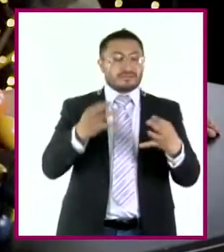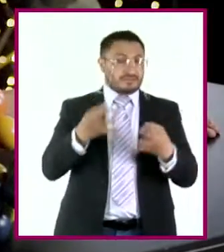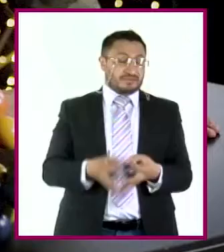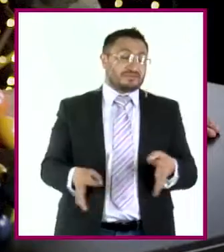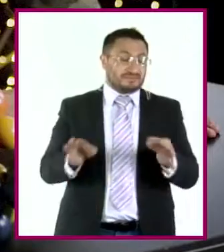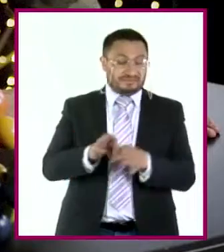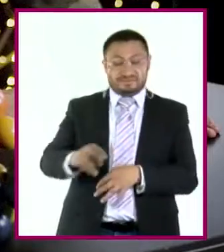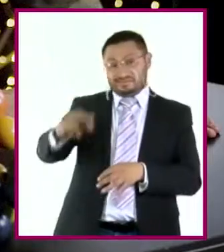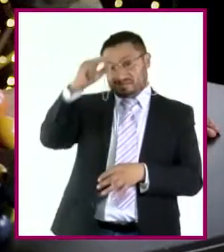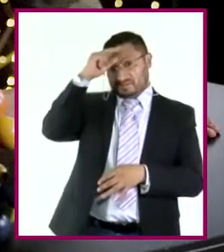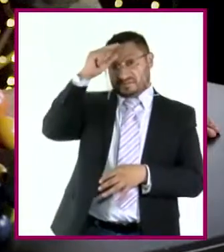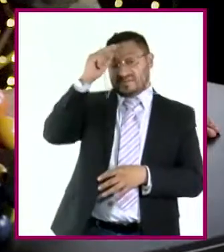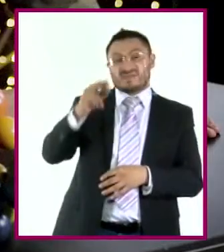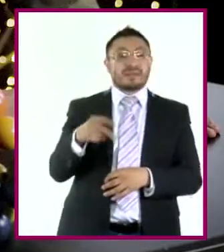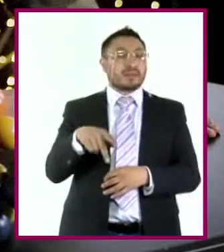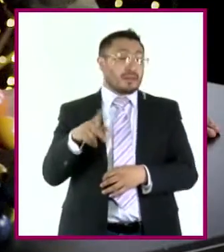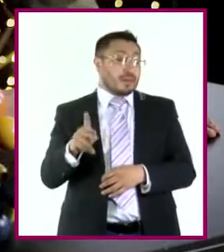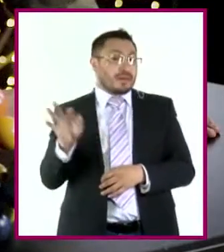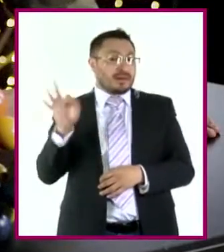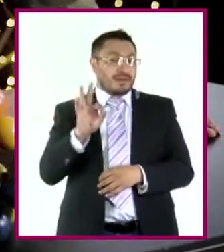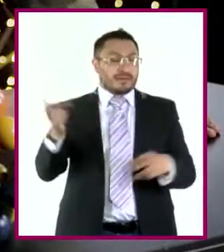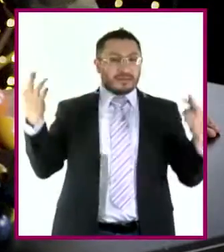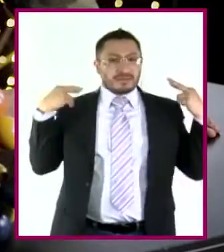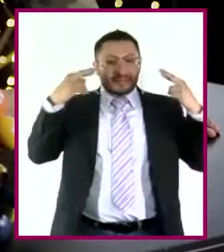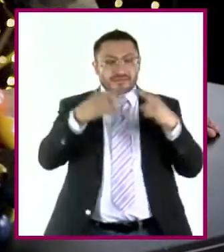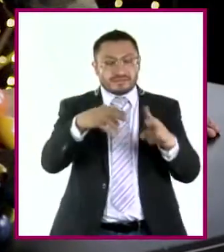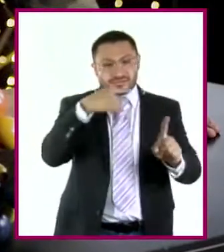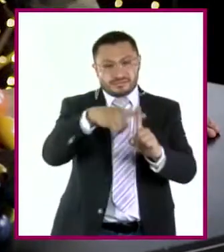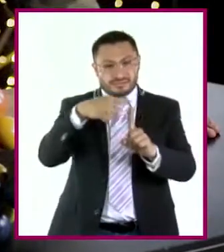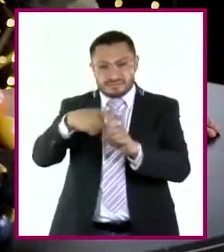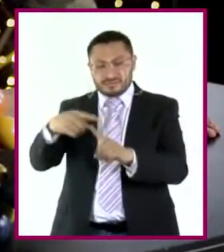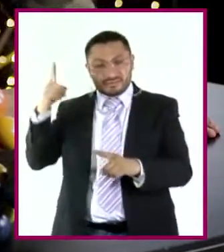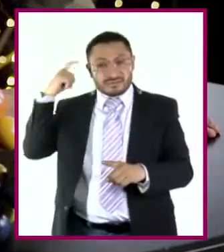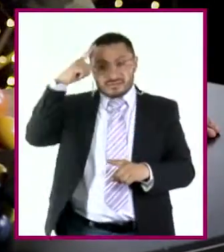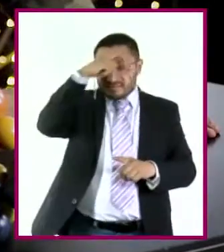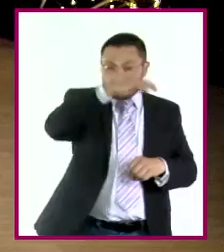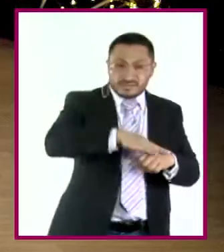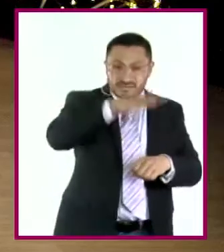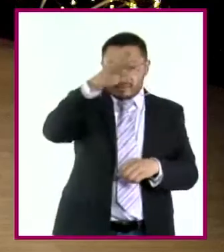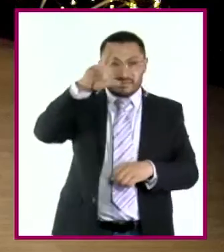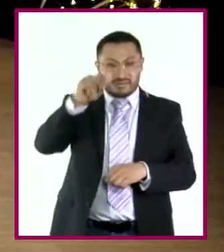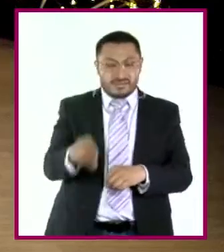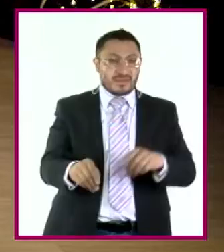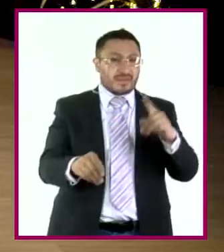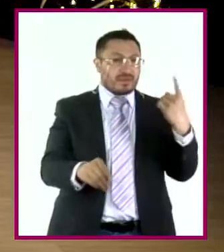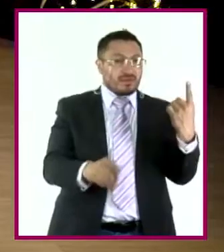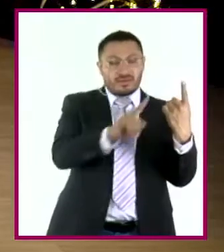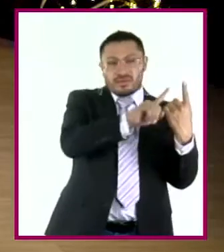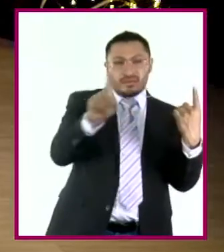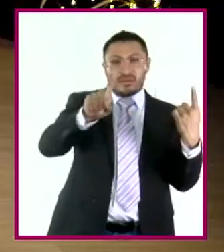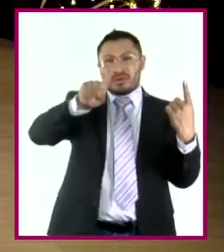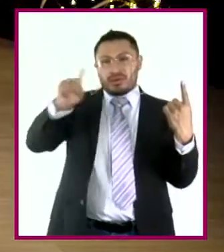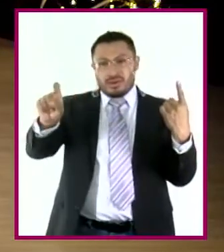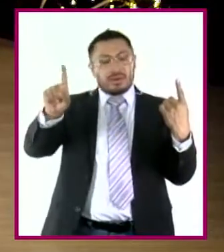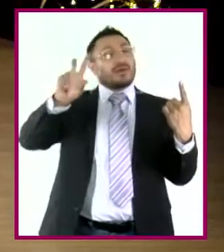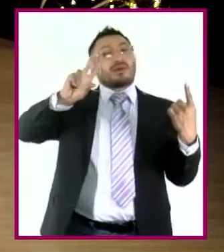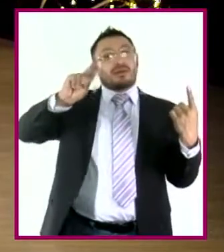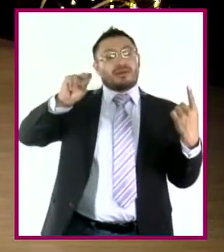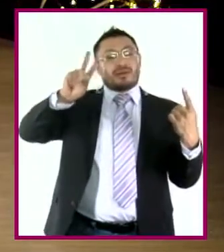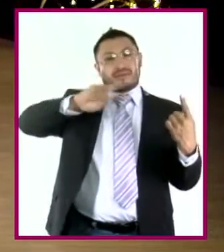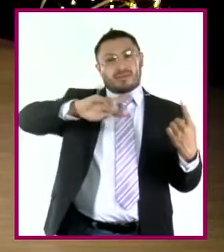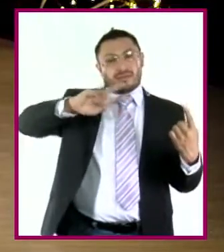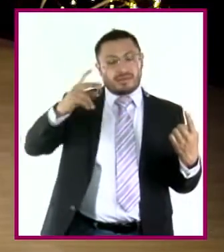Pero a ver, espera. ¿Qué tal que el maestro hubiera hecho la suma todavía más complicada y en lugar de sumar del 1 al 100, les hubiera puesto a sumar los números